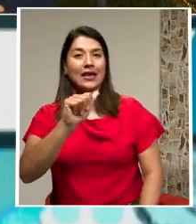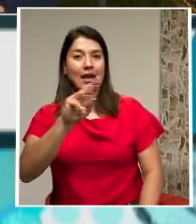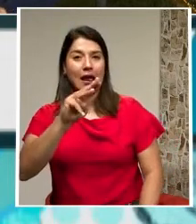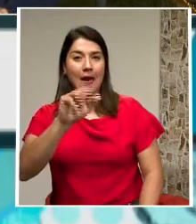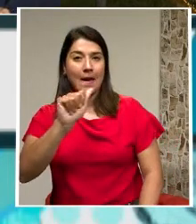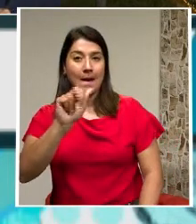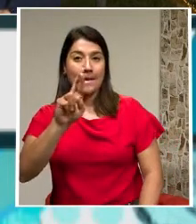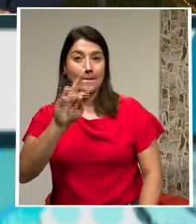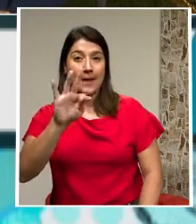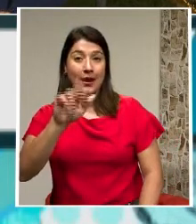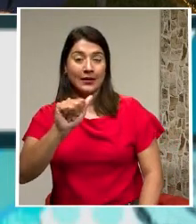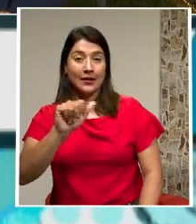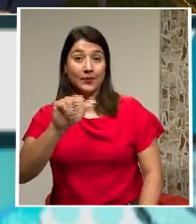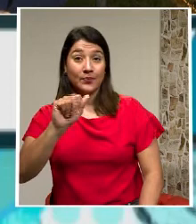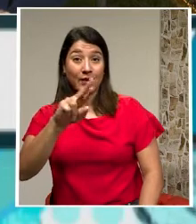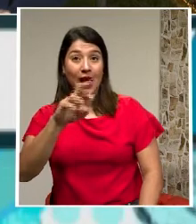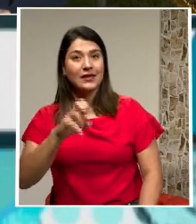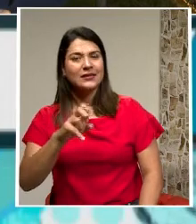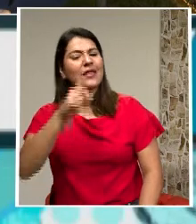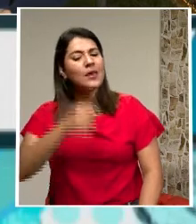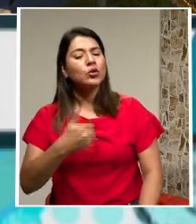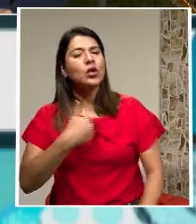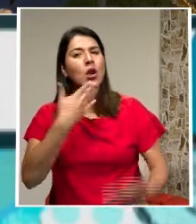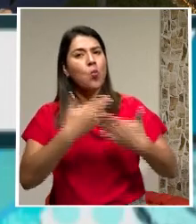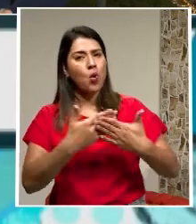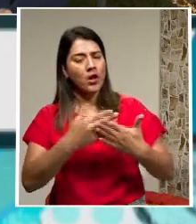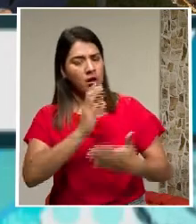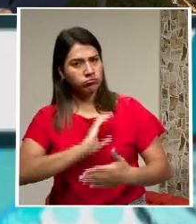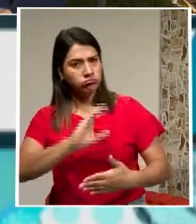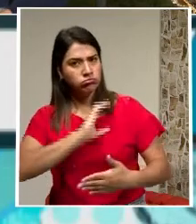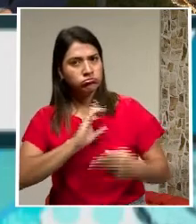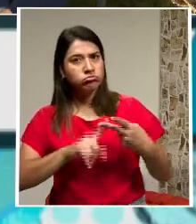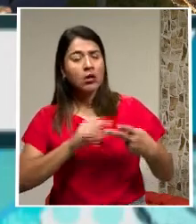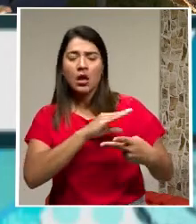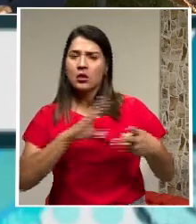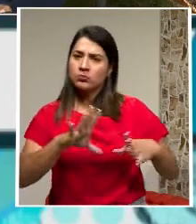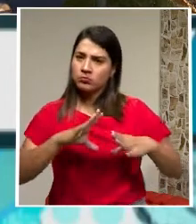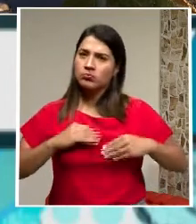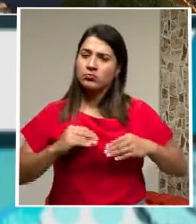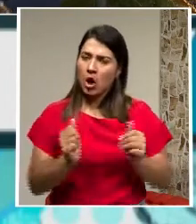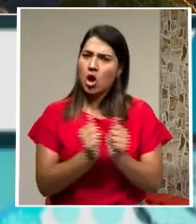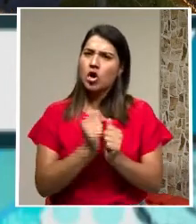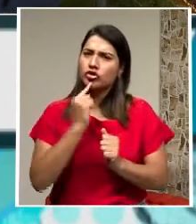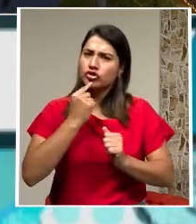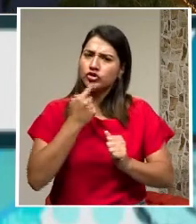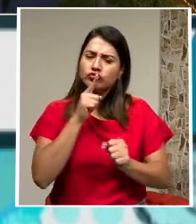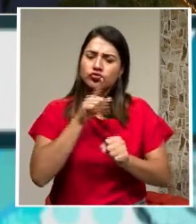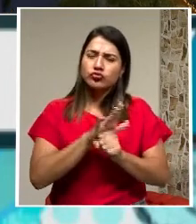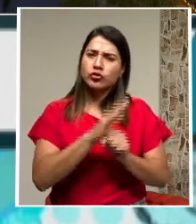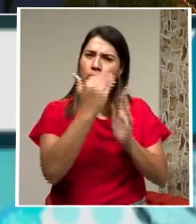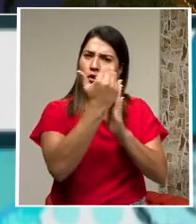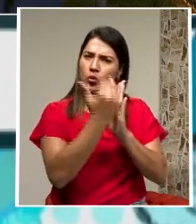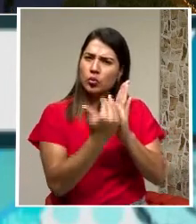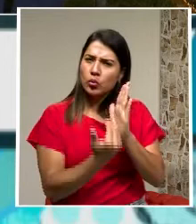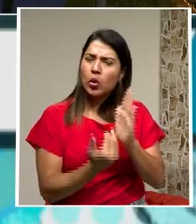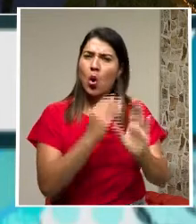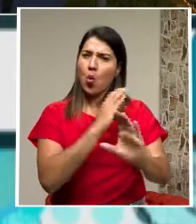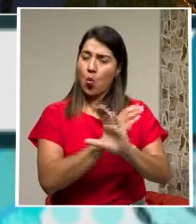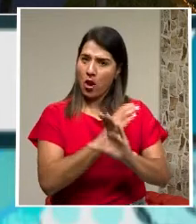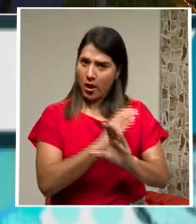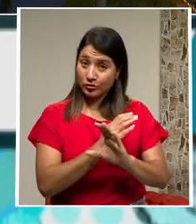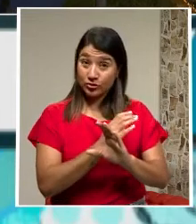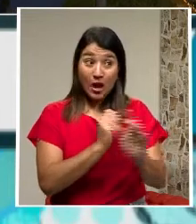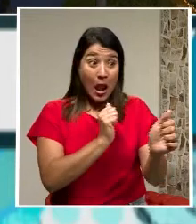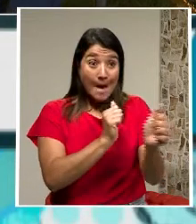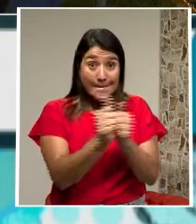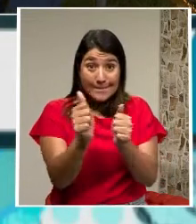hay que Portarse bien Y tomarse En serio En los protocolos Los cuidados La mayoría de